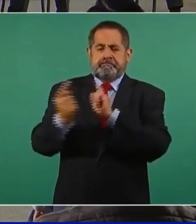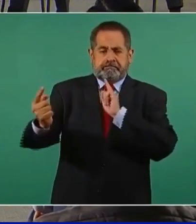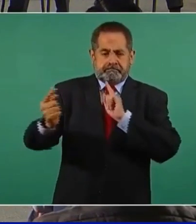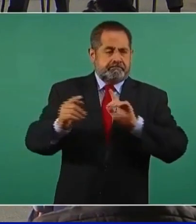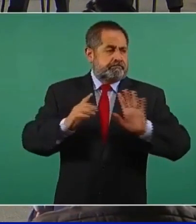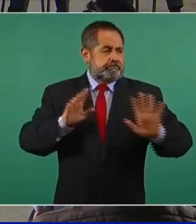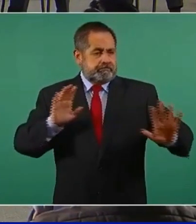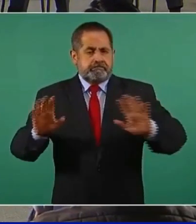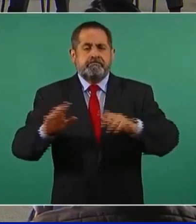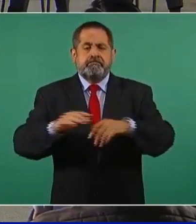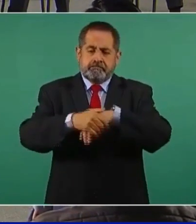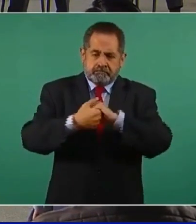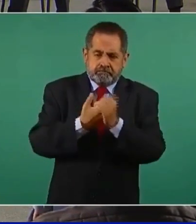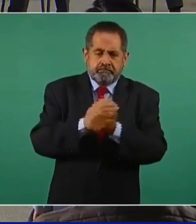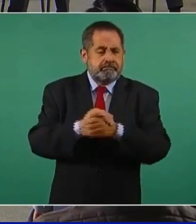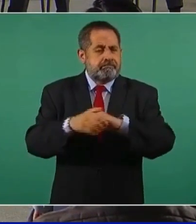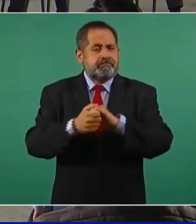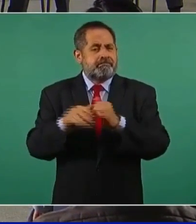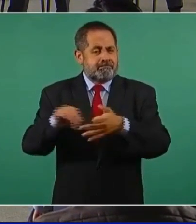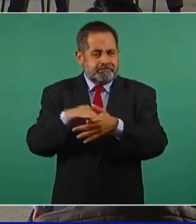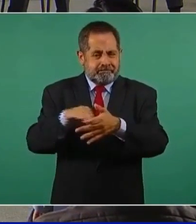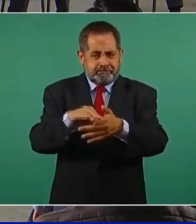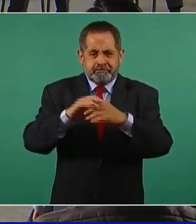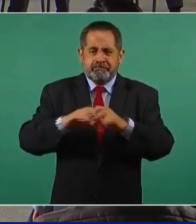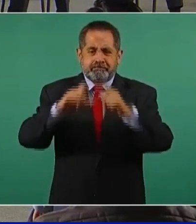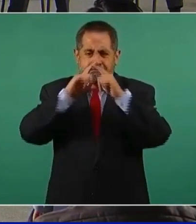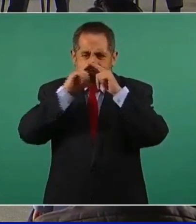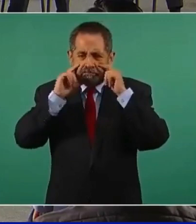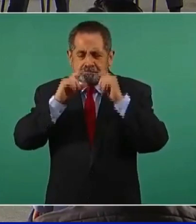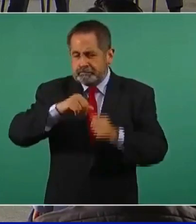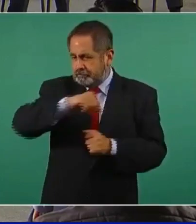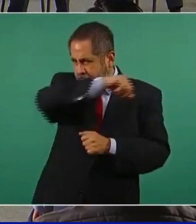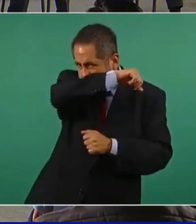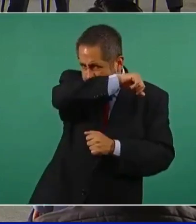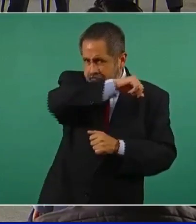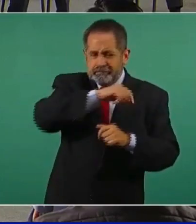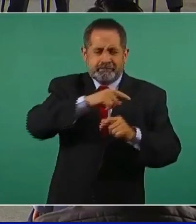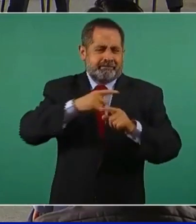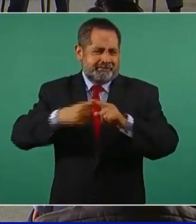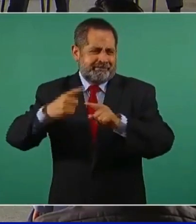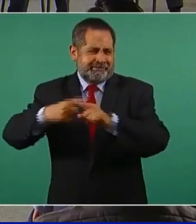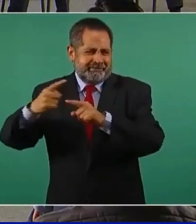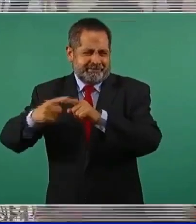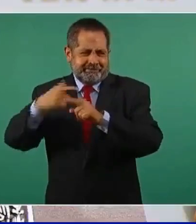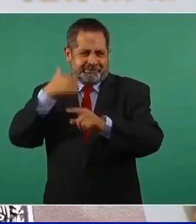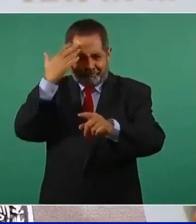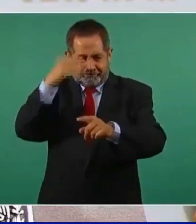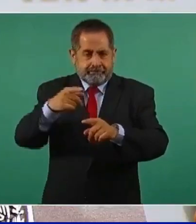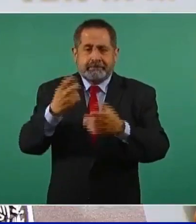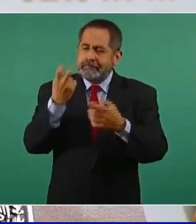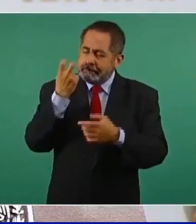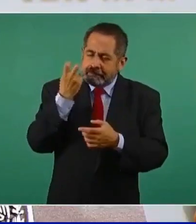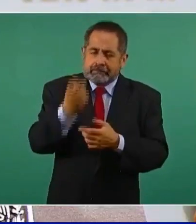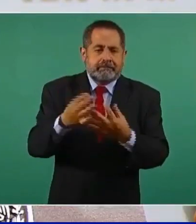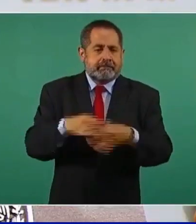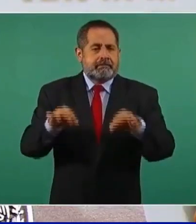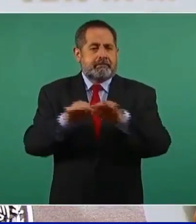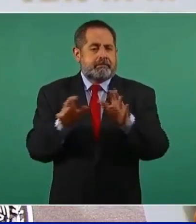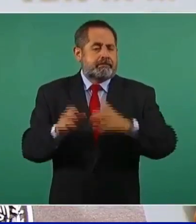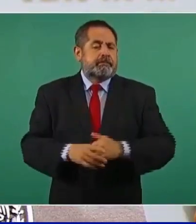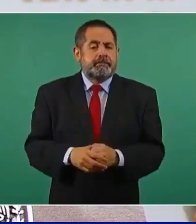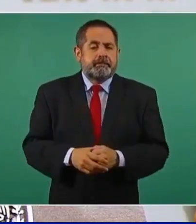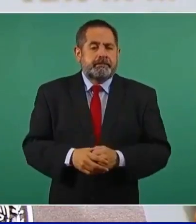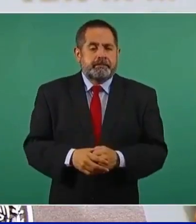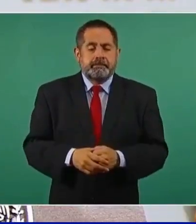lavarse las manos continuamente, proteger el estornudo, usar el cubrebocas en espacios públicos cerrados, etcétera. Entonces, eso también.